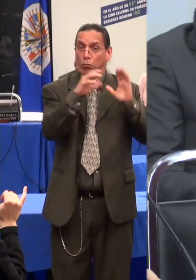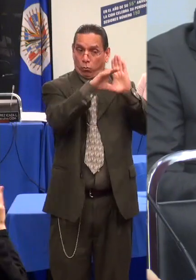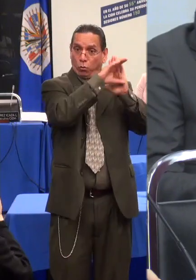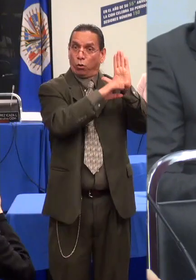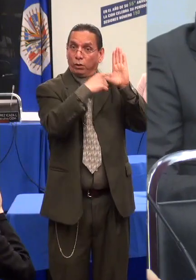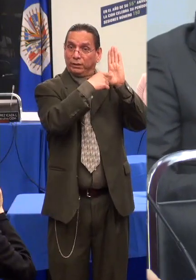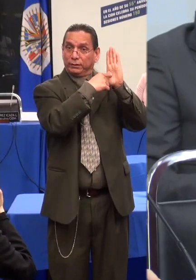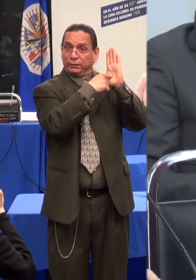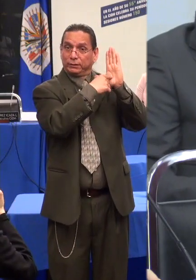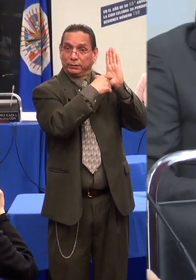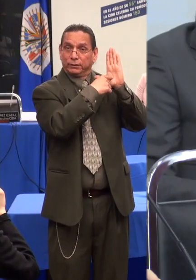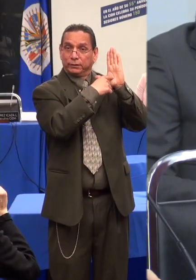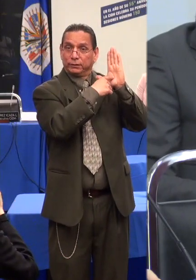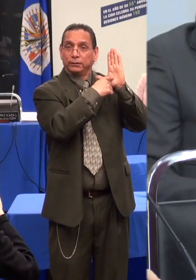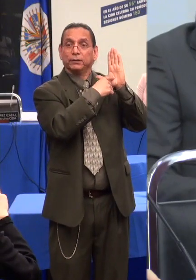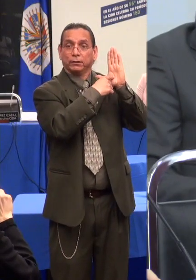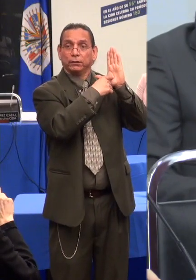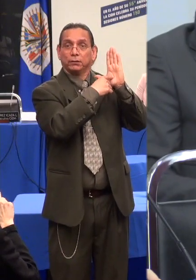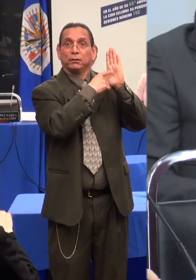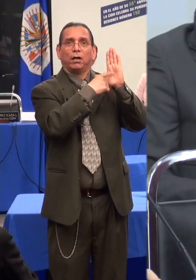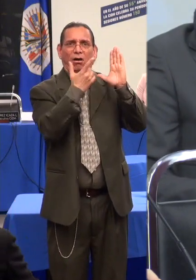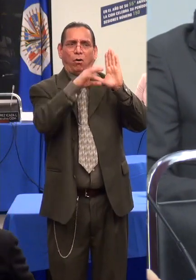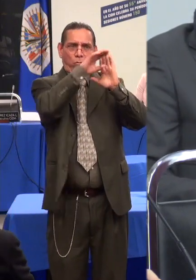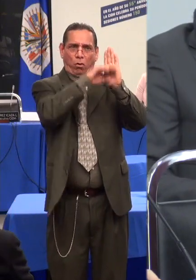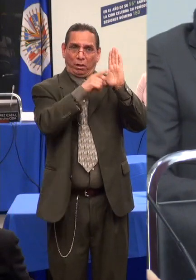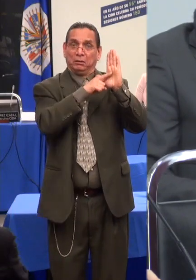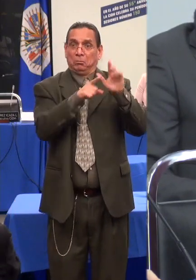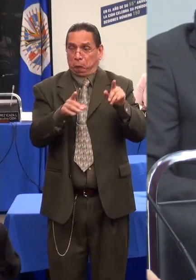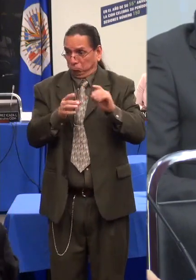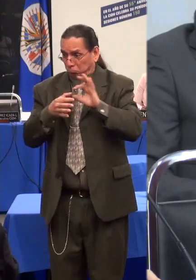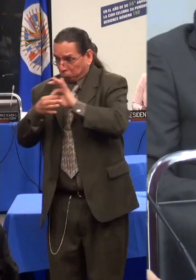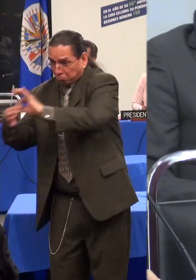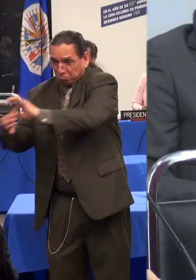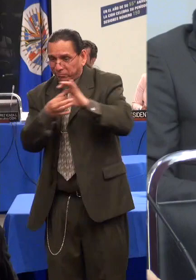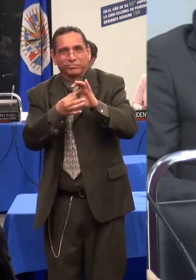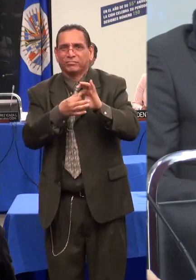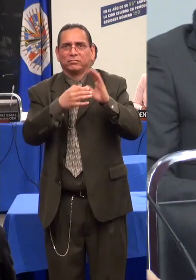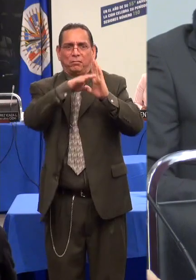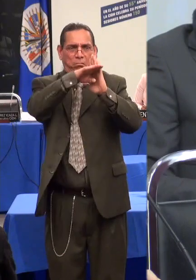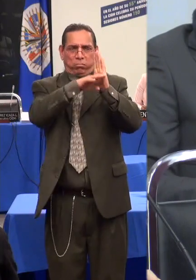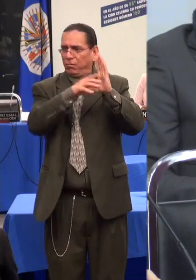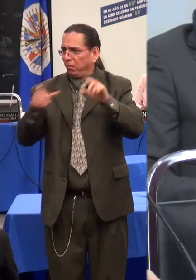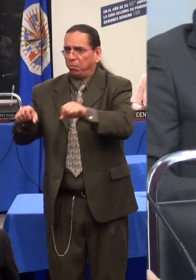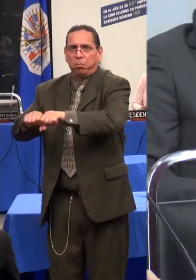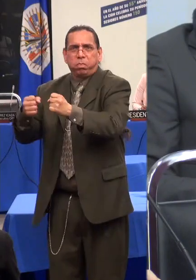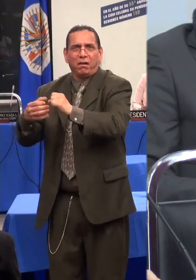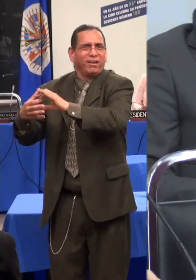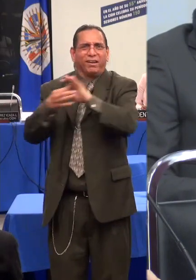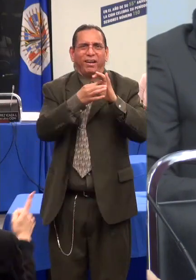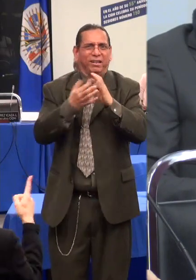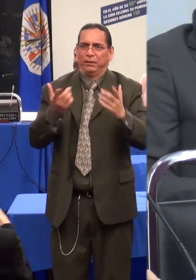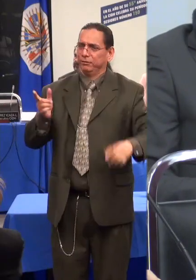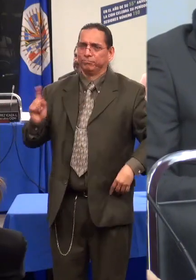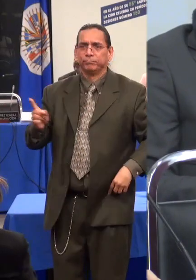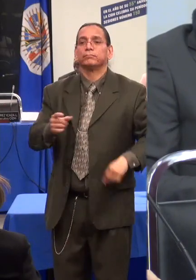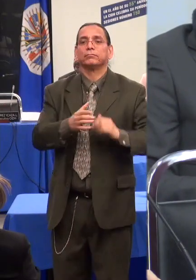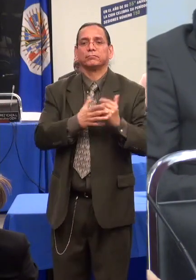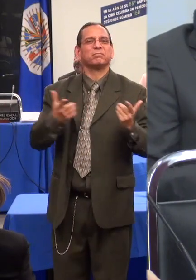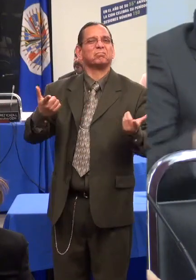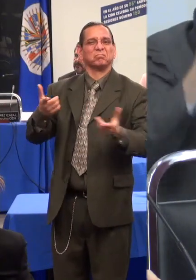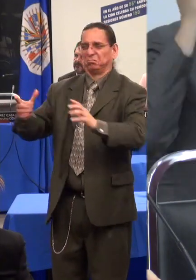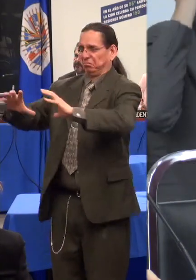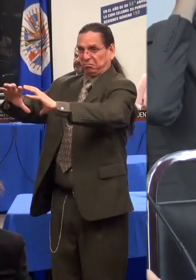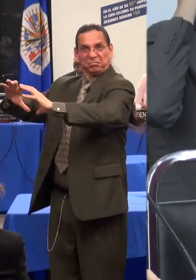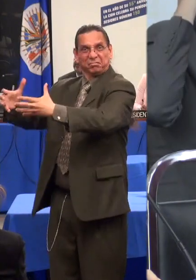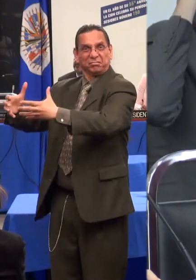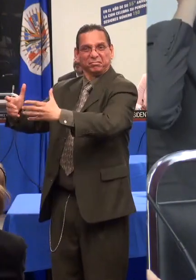y se asignan porcentajes específicos a las personas para determinar si pueden ser beneficiarios de pensiones de supervivencia, de beneficios de